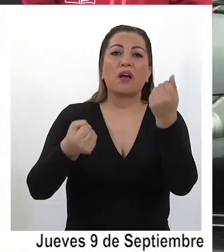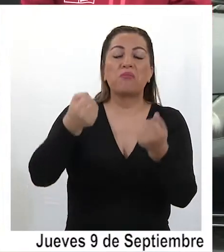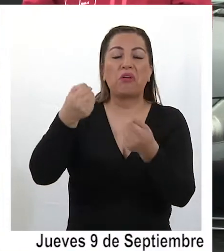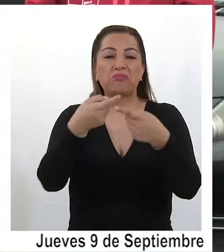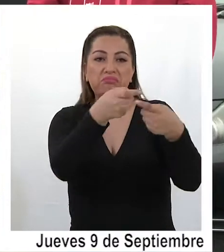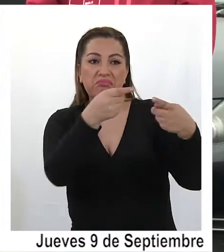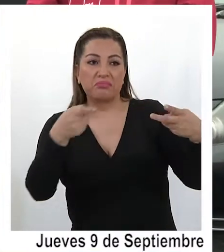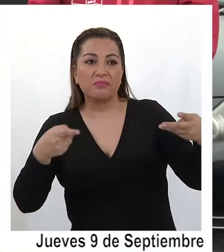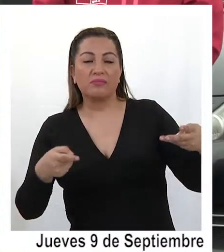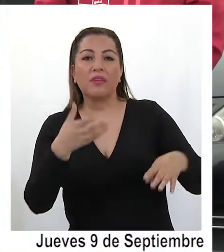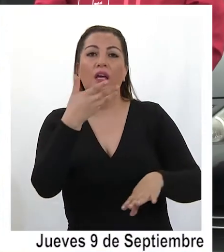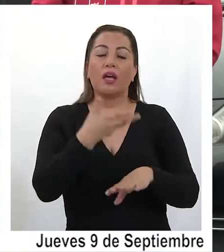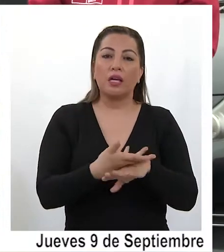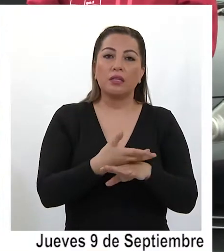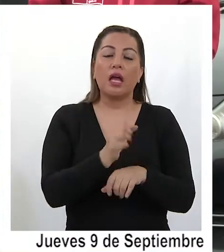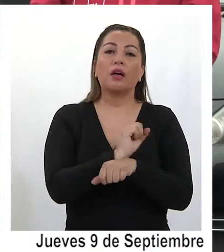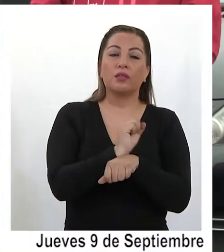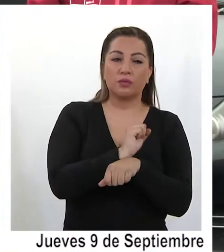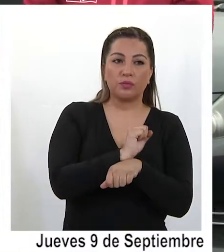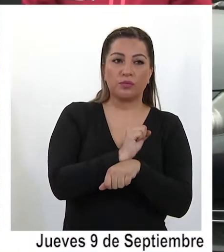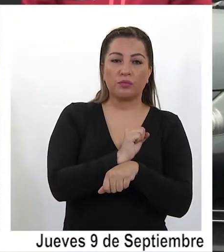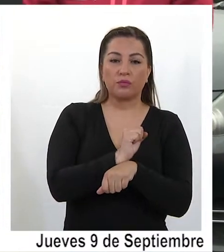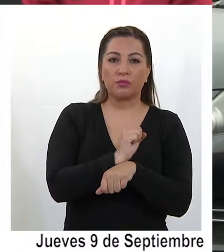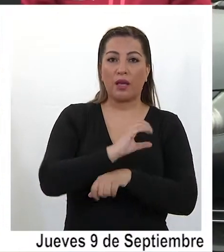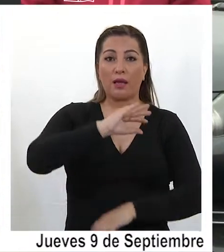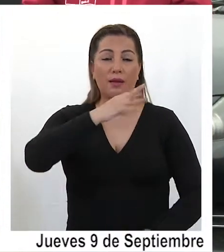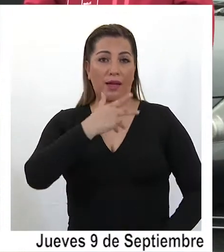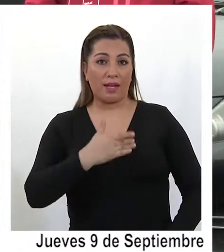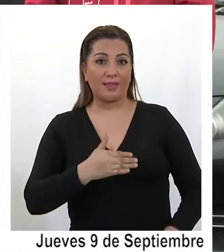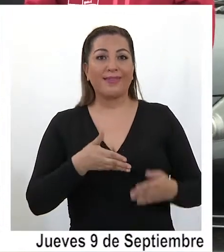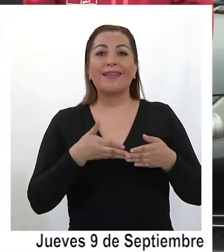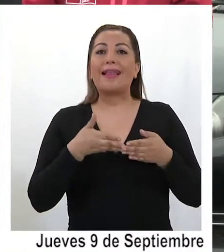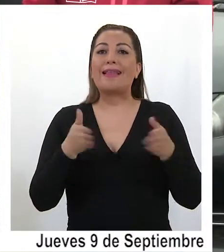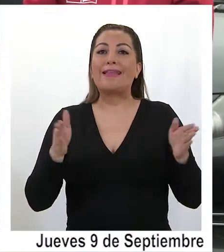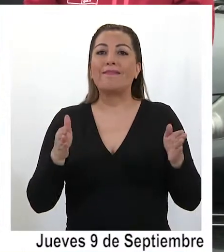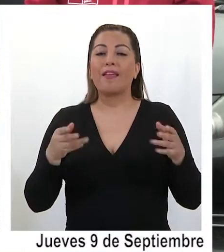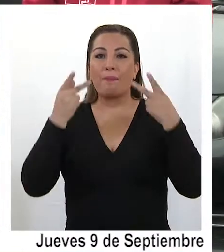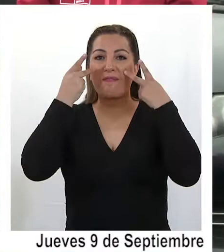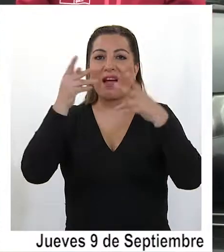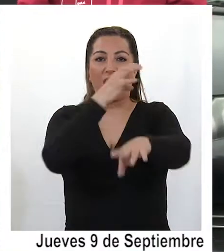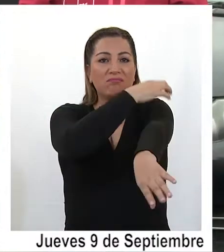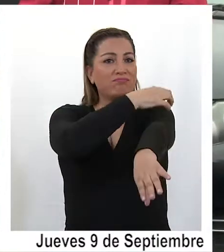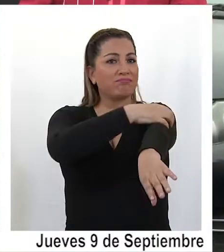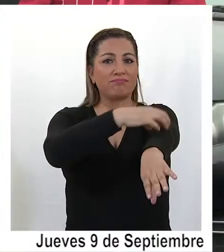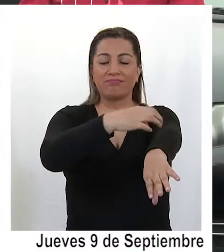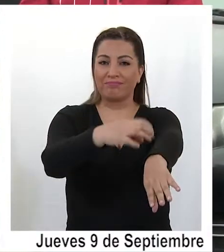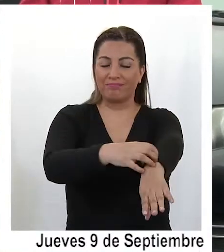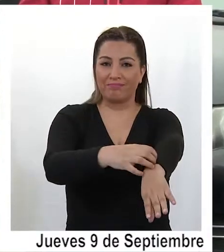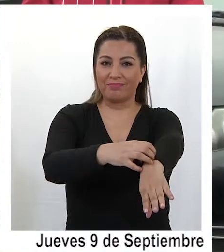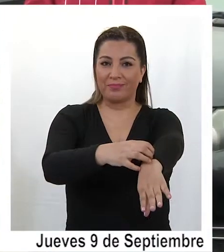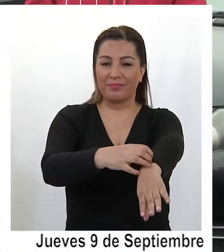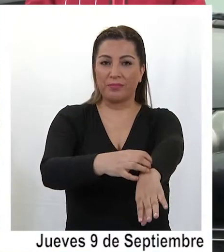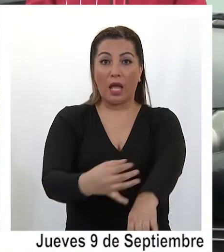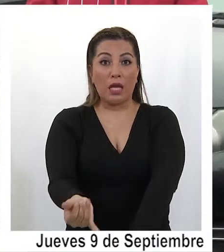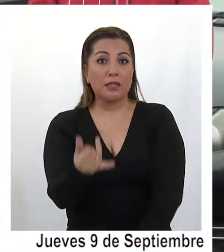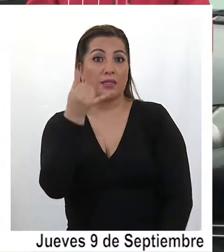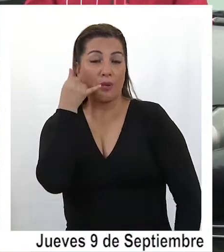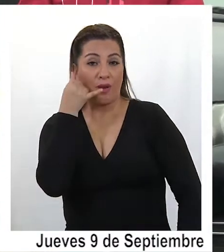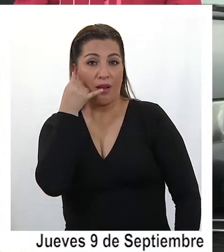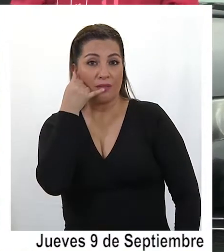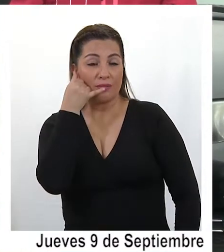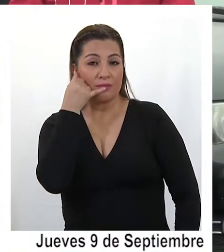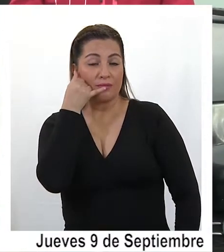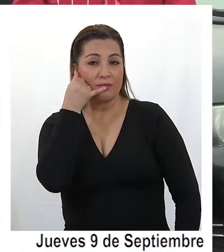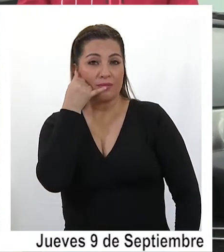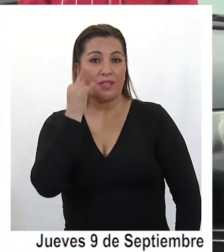hay vehículos que tienen la característica de ser liberados, hay teléfonos celulares,